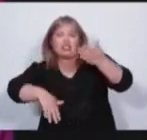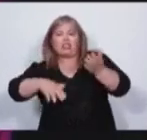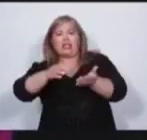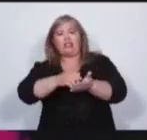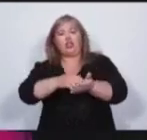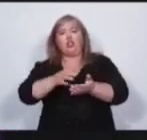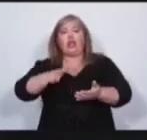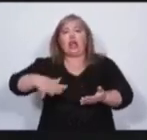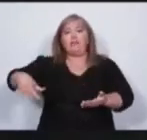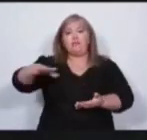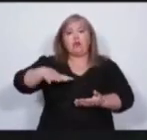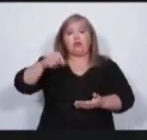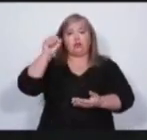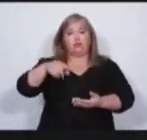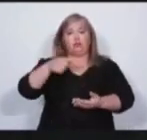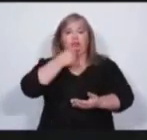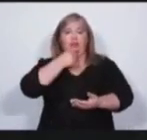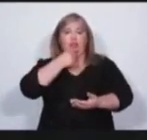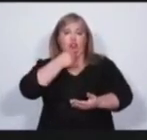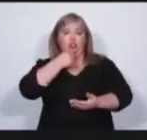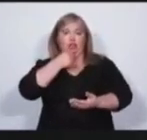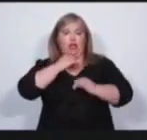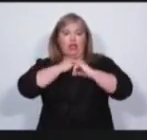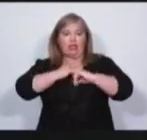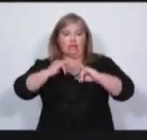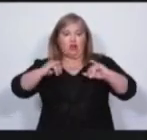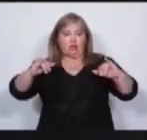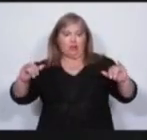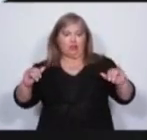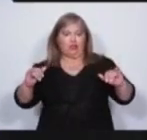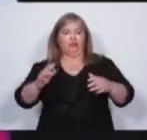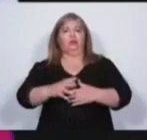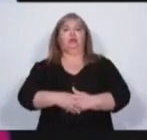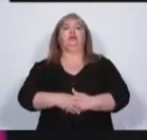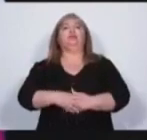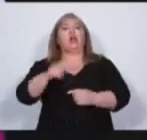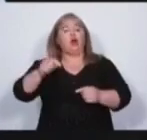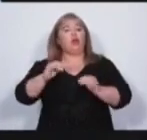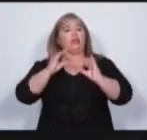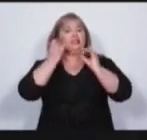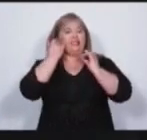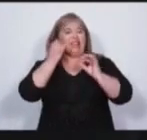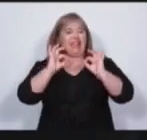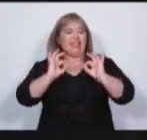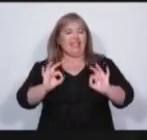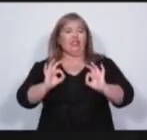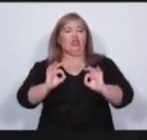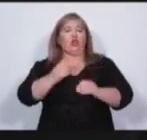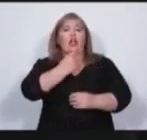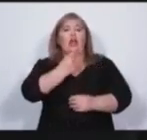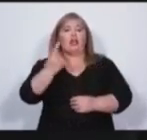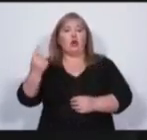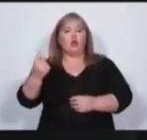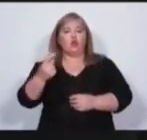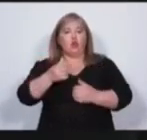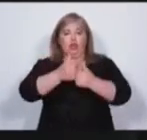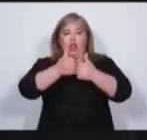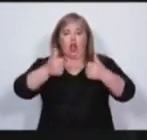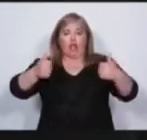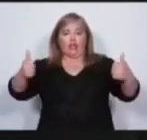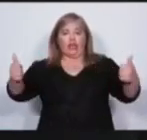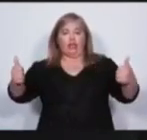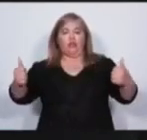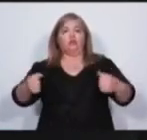Ahora sí, sin más vueltas, propuestas, ideas, concretas, cada candidato tiene su minuto para hablar sobre dos temas